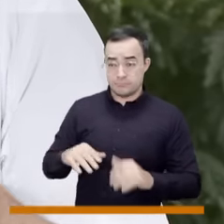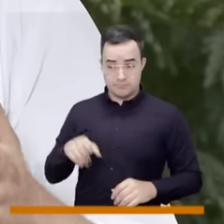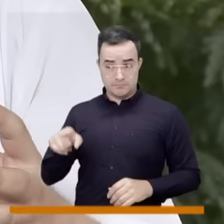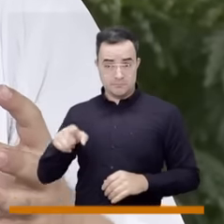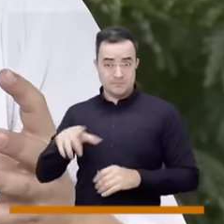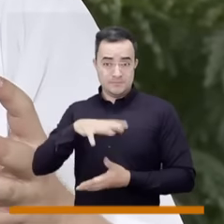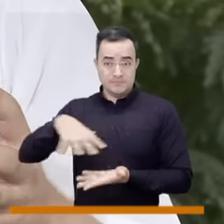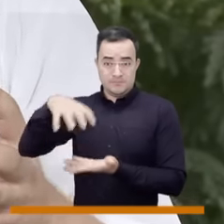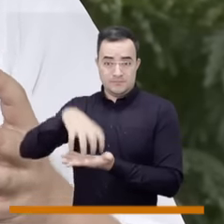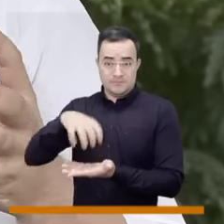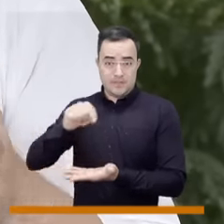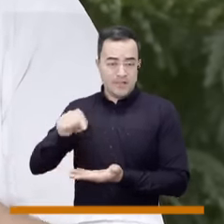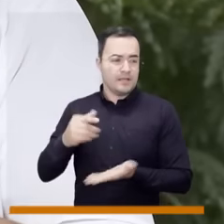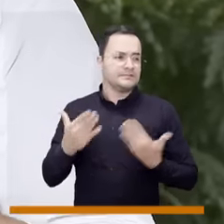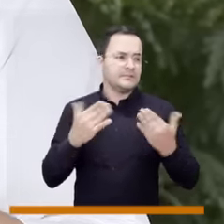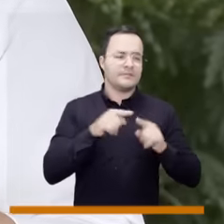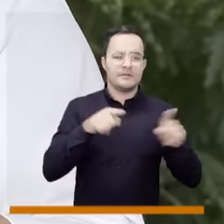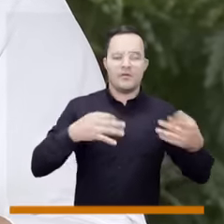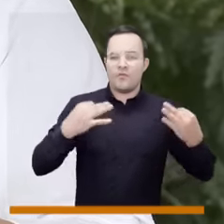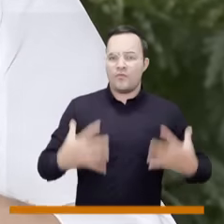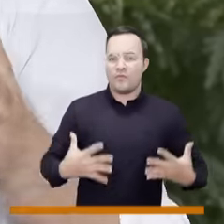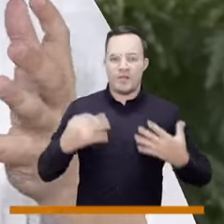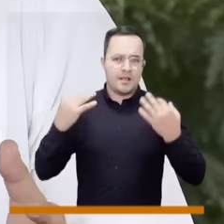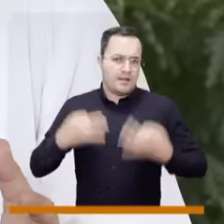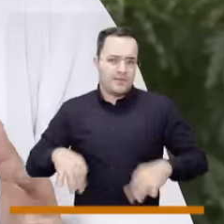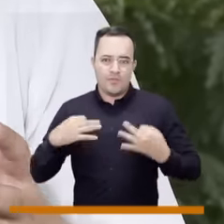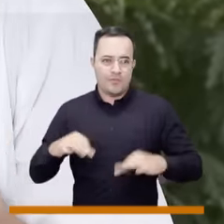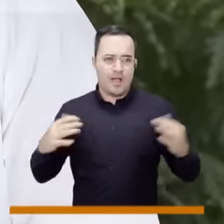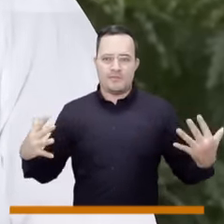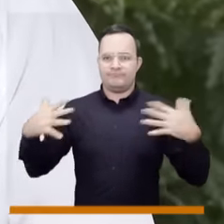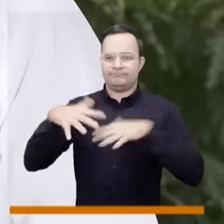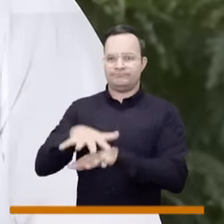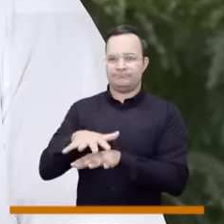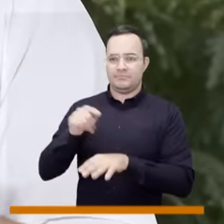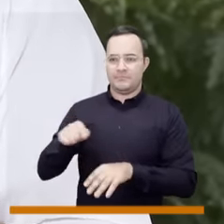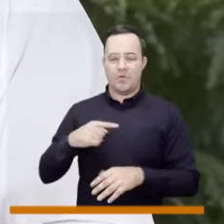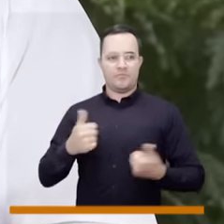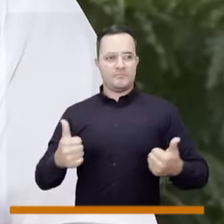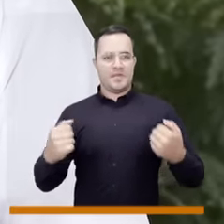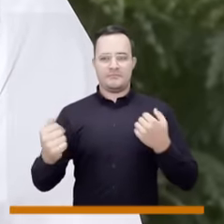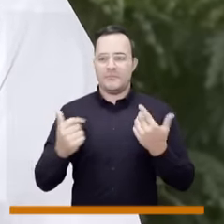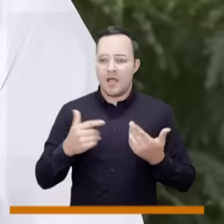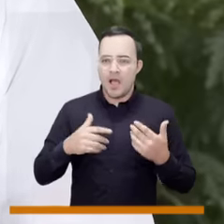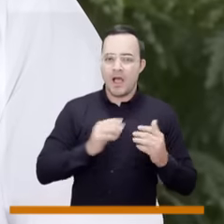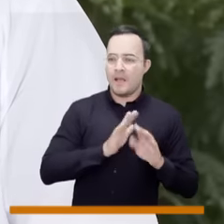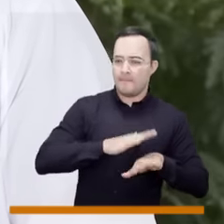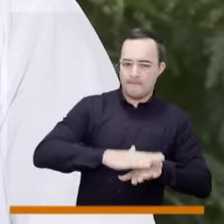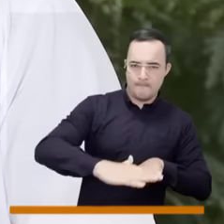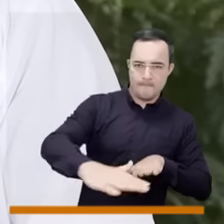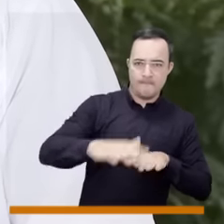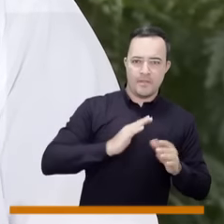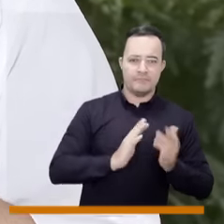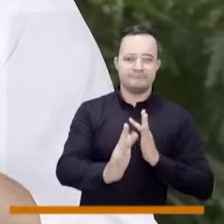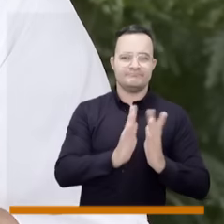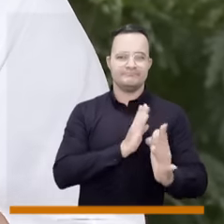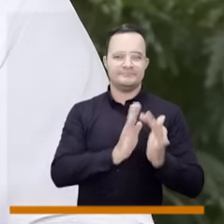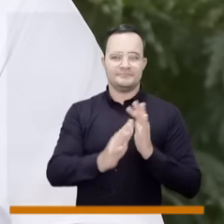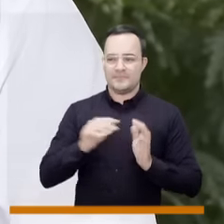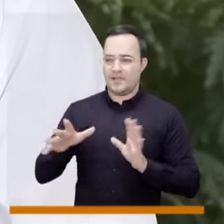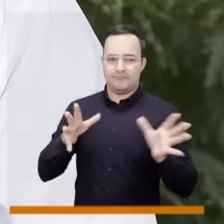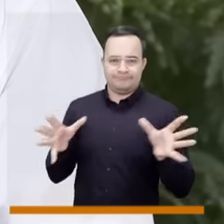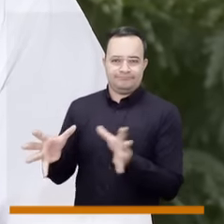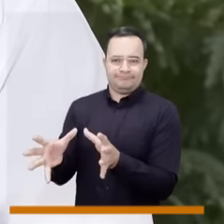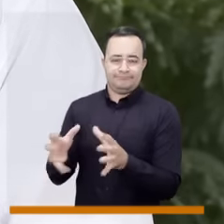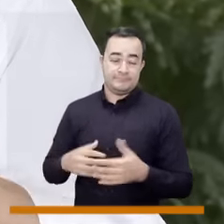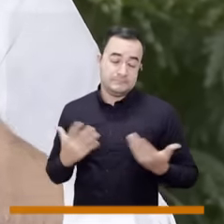espacios donde hemos ayudado a que los vendedores informales puedan estar en un mejor lugar y de esta manera ir recuperando espacio público. Igual